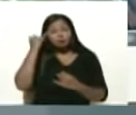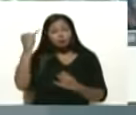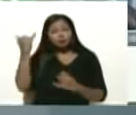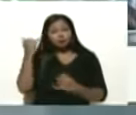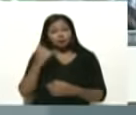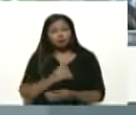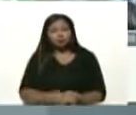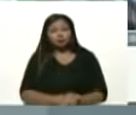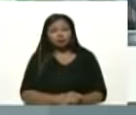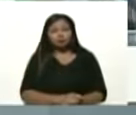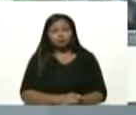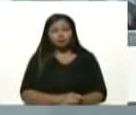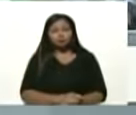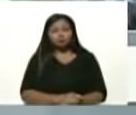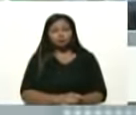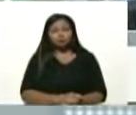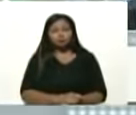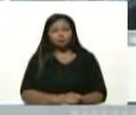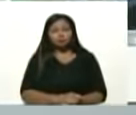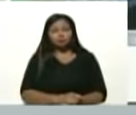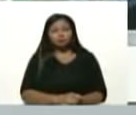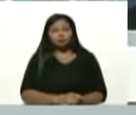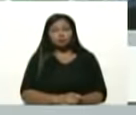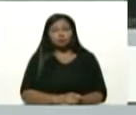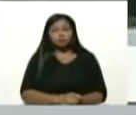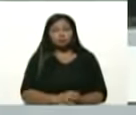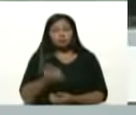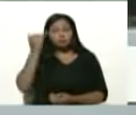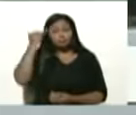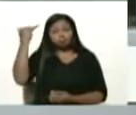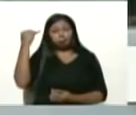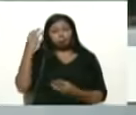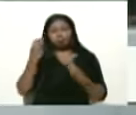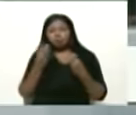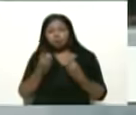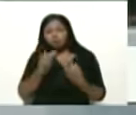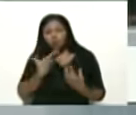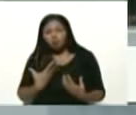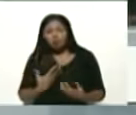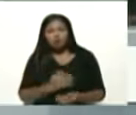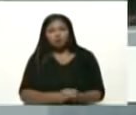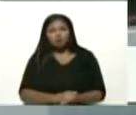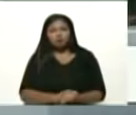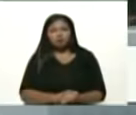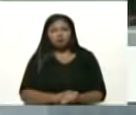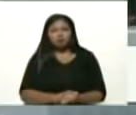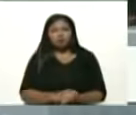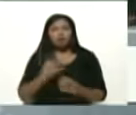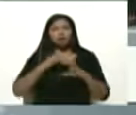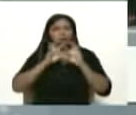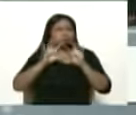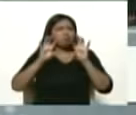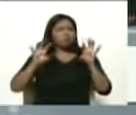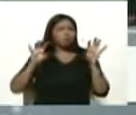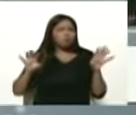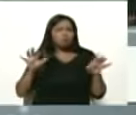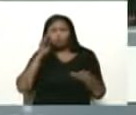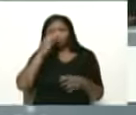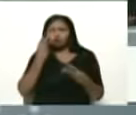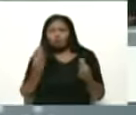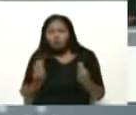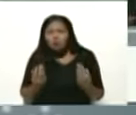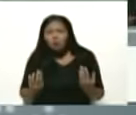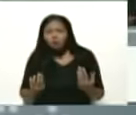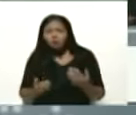creativo el chino Can muy pero muy bromista y humorista el